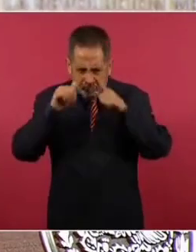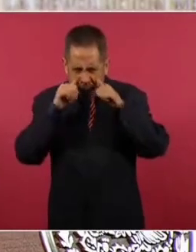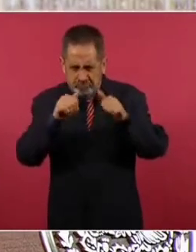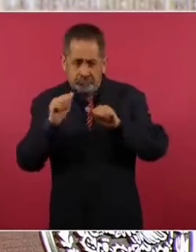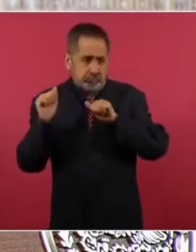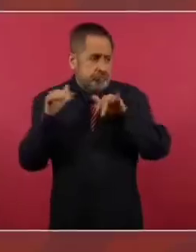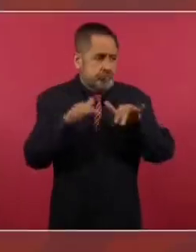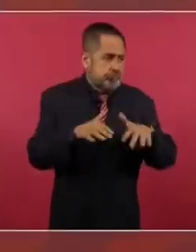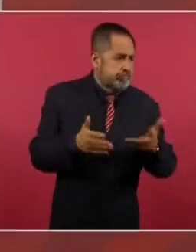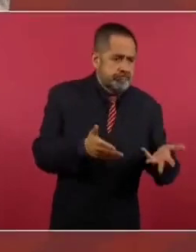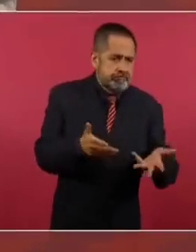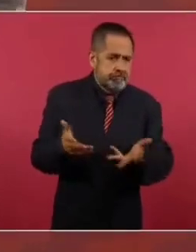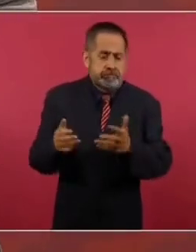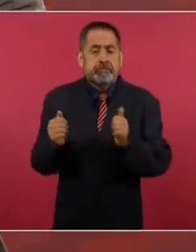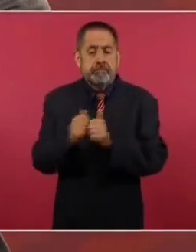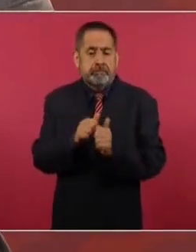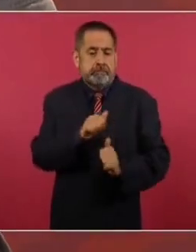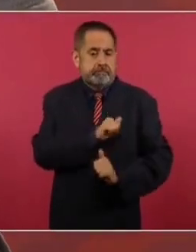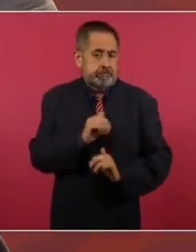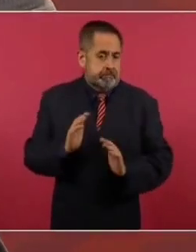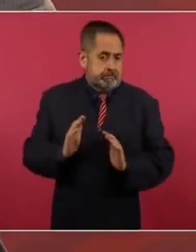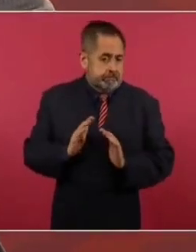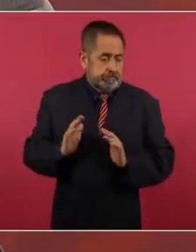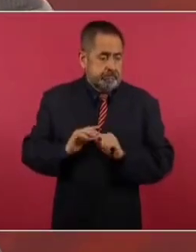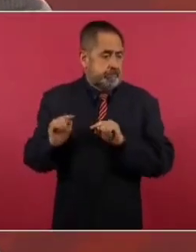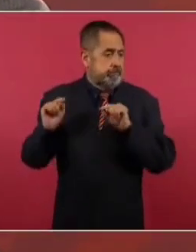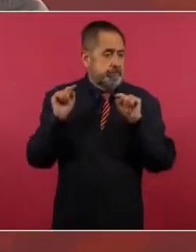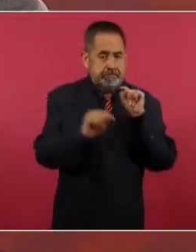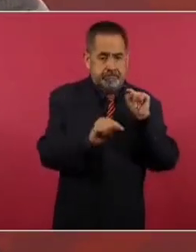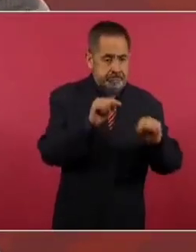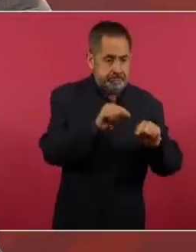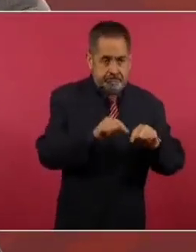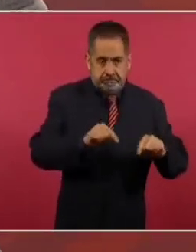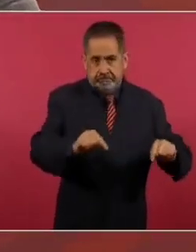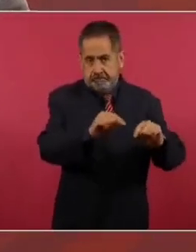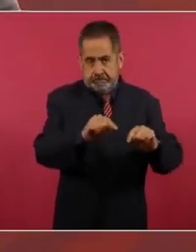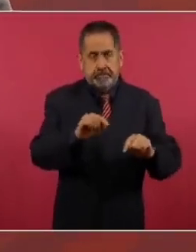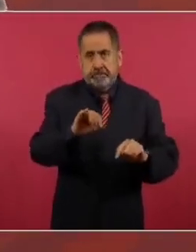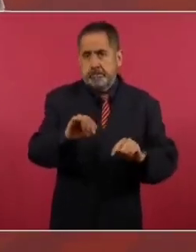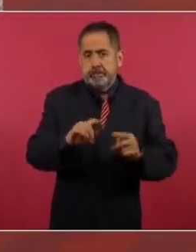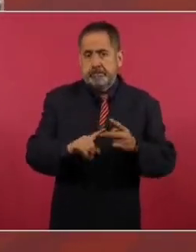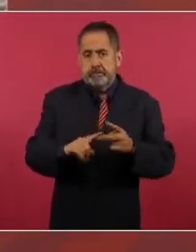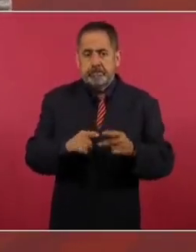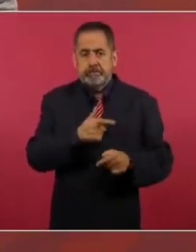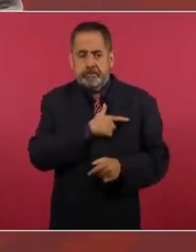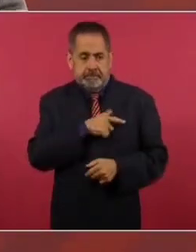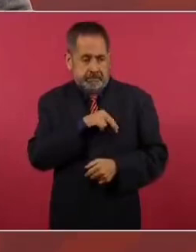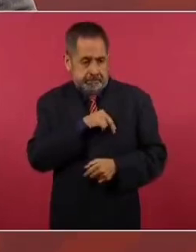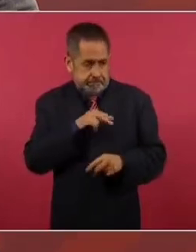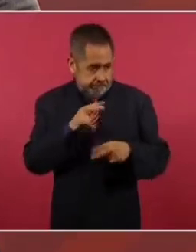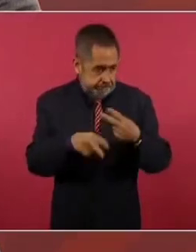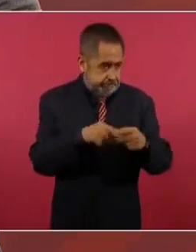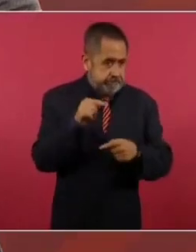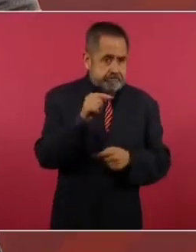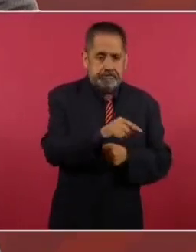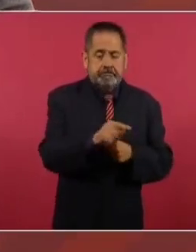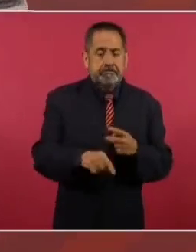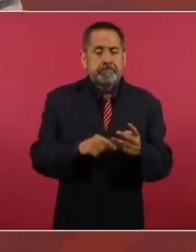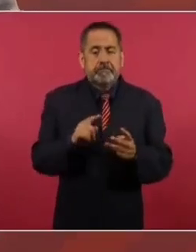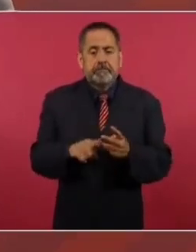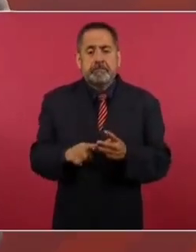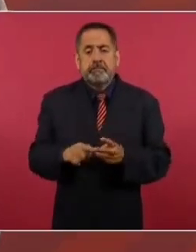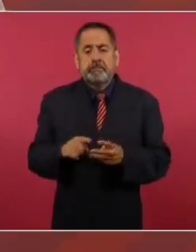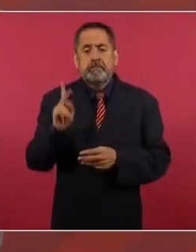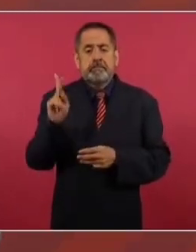por el Ejército, está la Guardia Nacional y